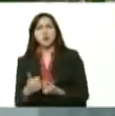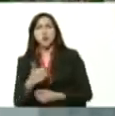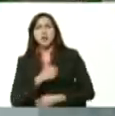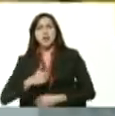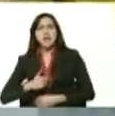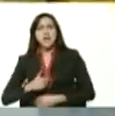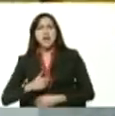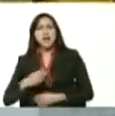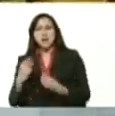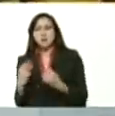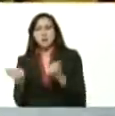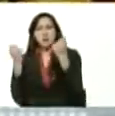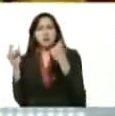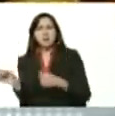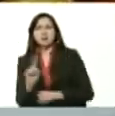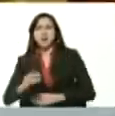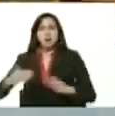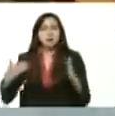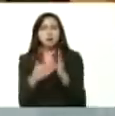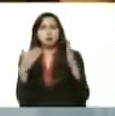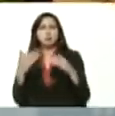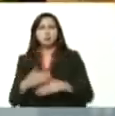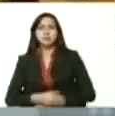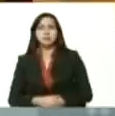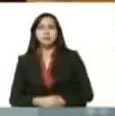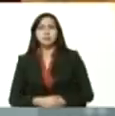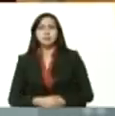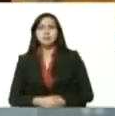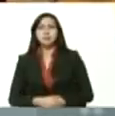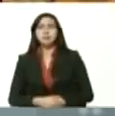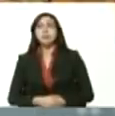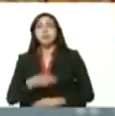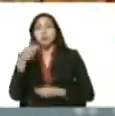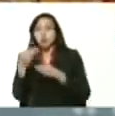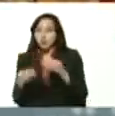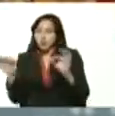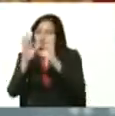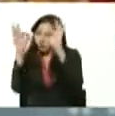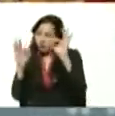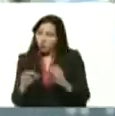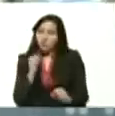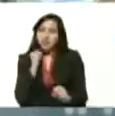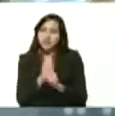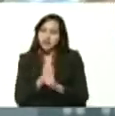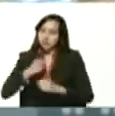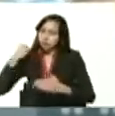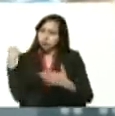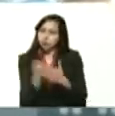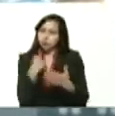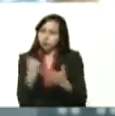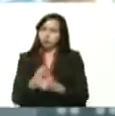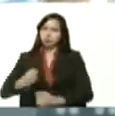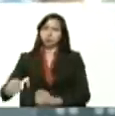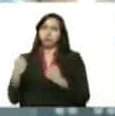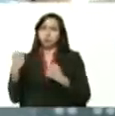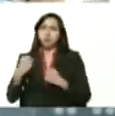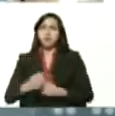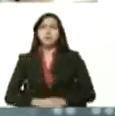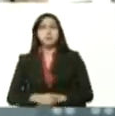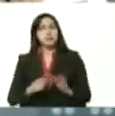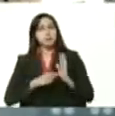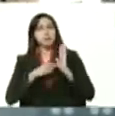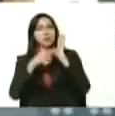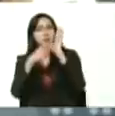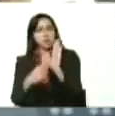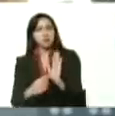desaparecer a Venezuela y surgieron mecanismos de trabajo de resistencia de lucha que ahí están presentes